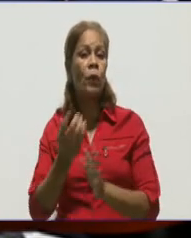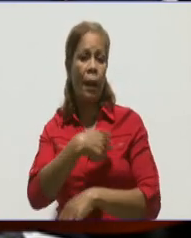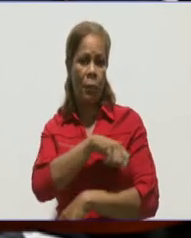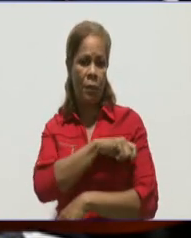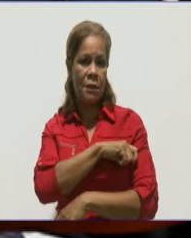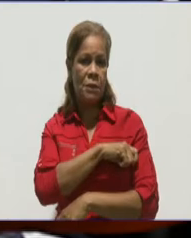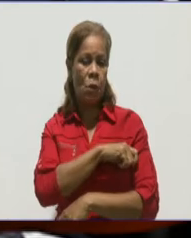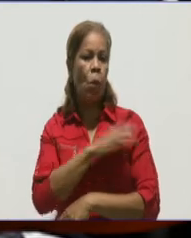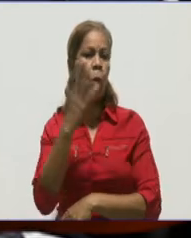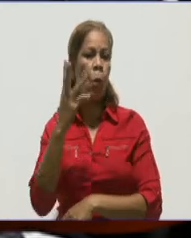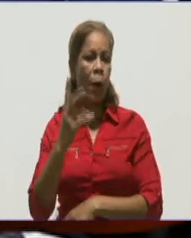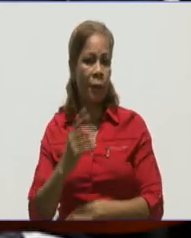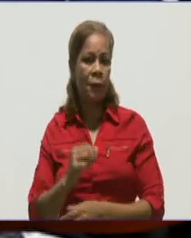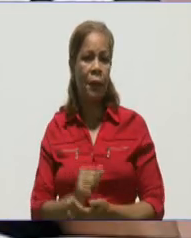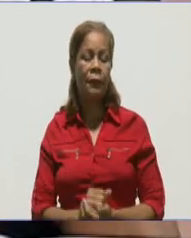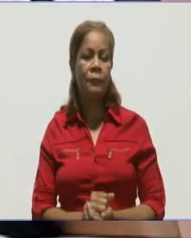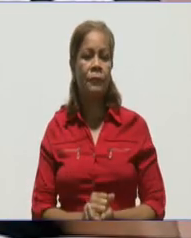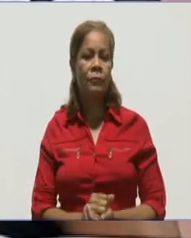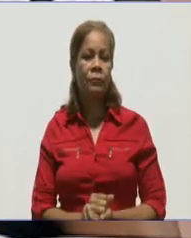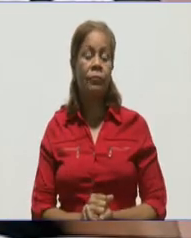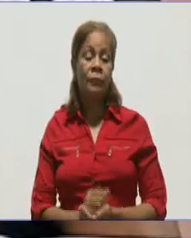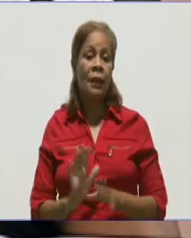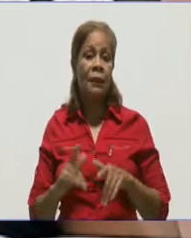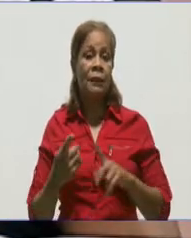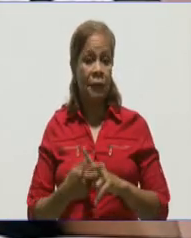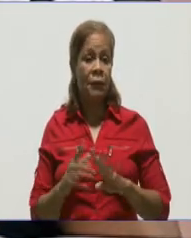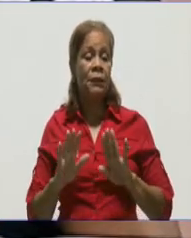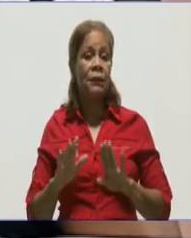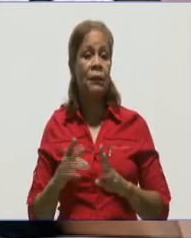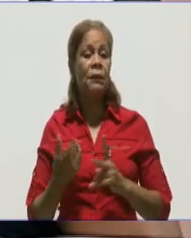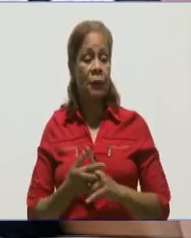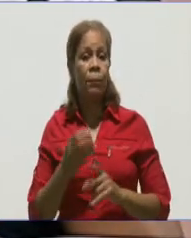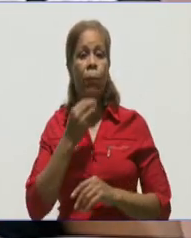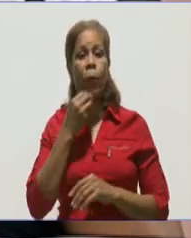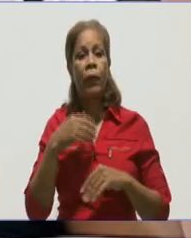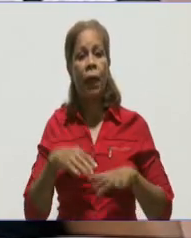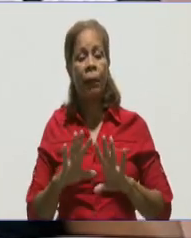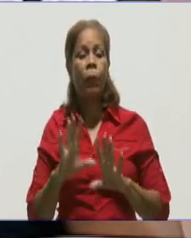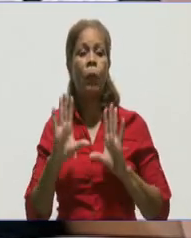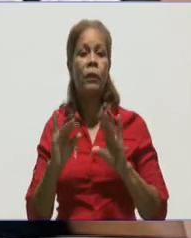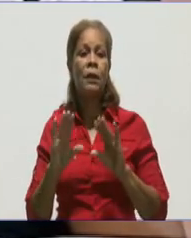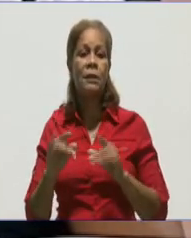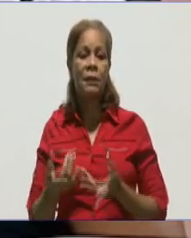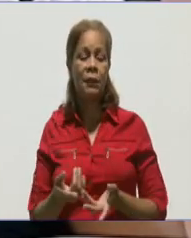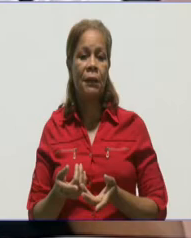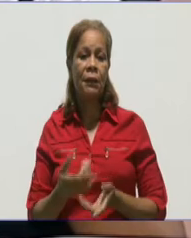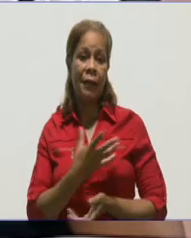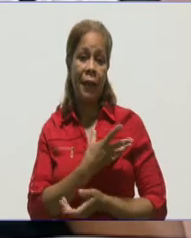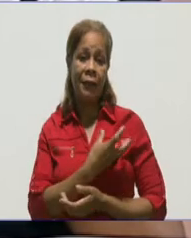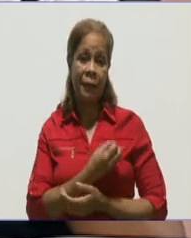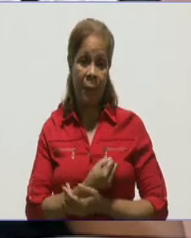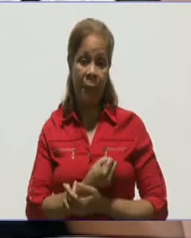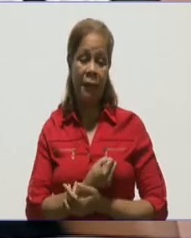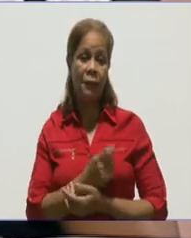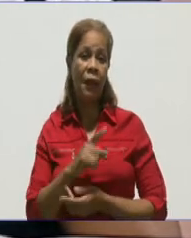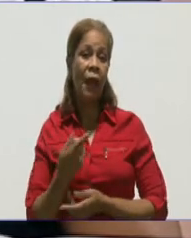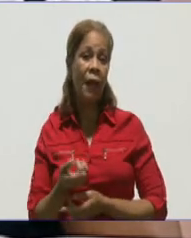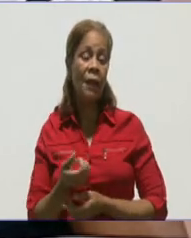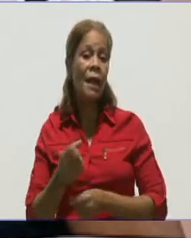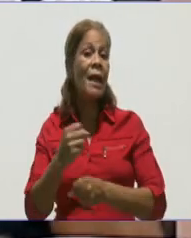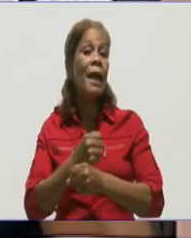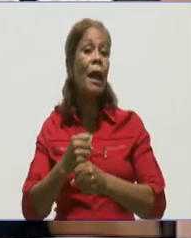provincia? Bien, lastimosamente, una de las indisciplinas es el uso incorrecto del nasobuco